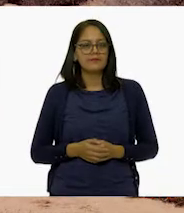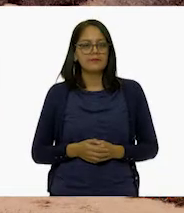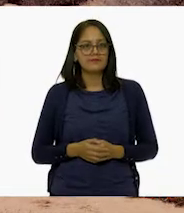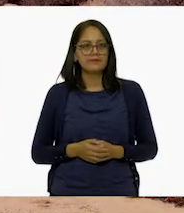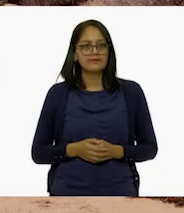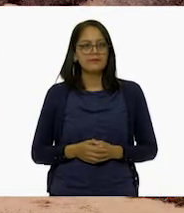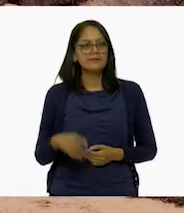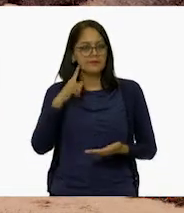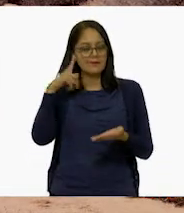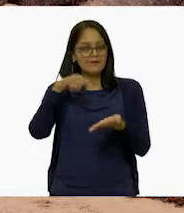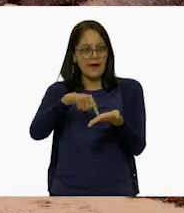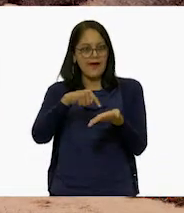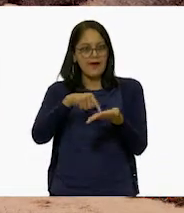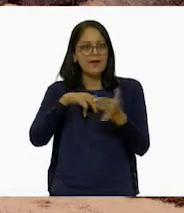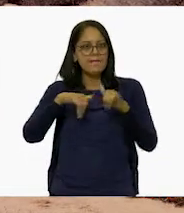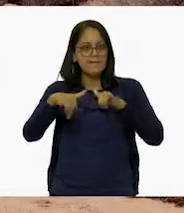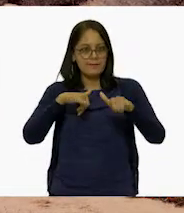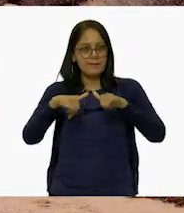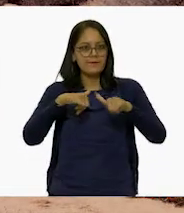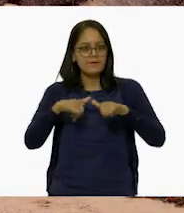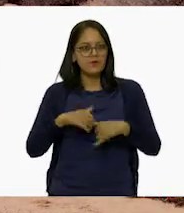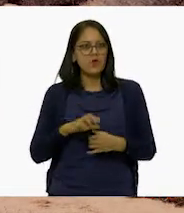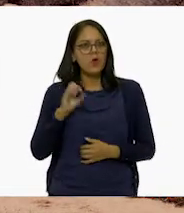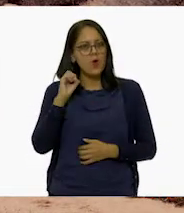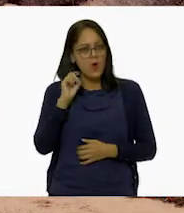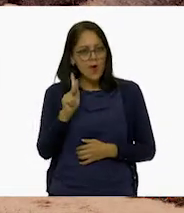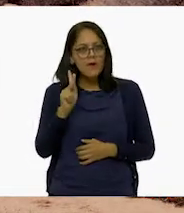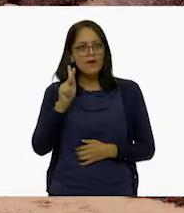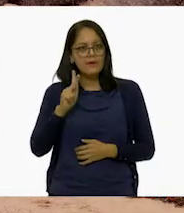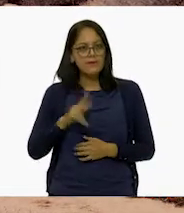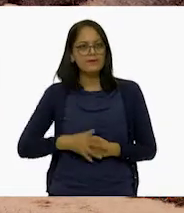Aquí está este mapa. Ok.